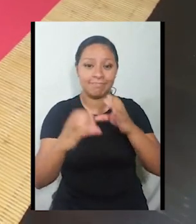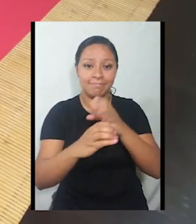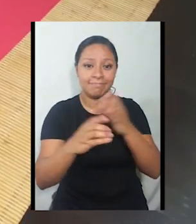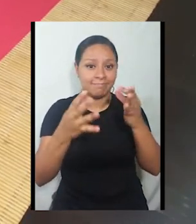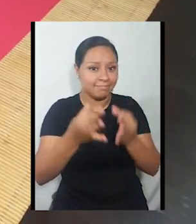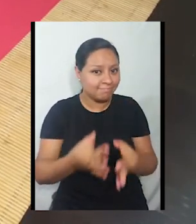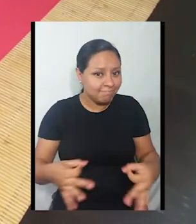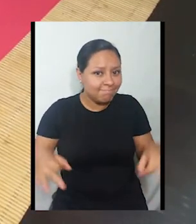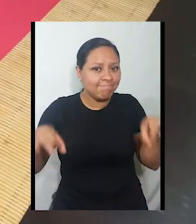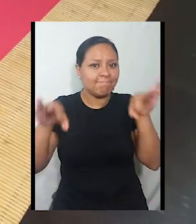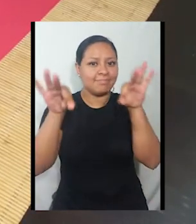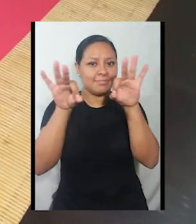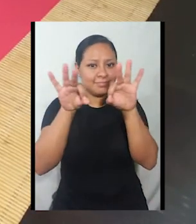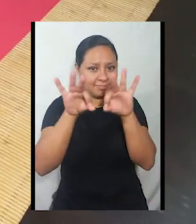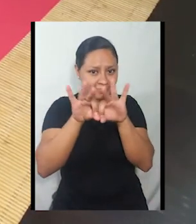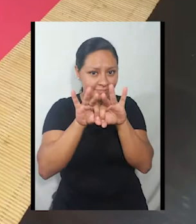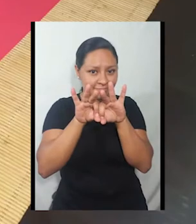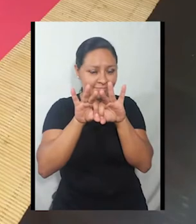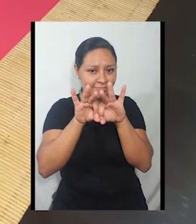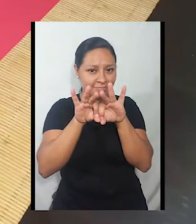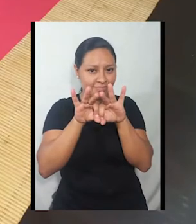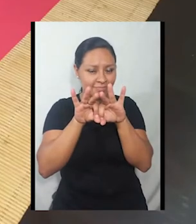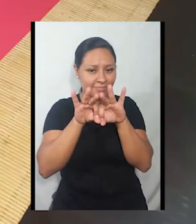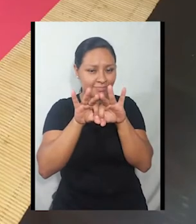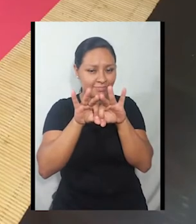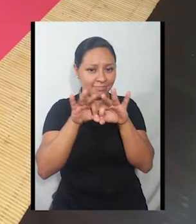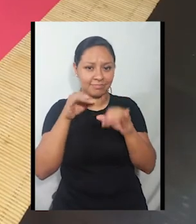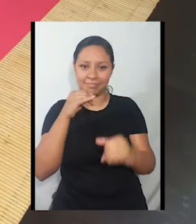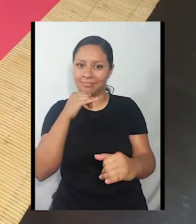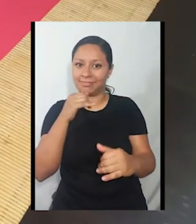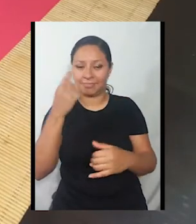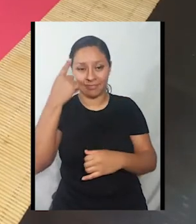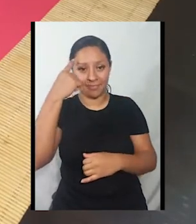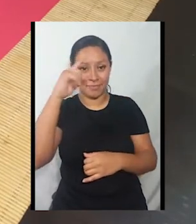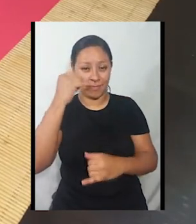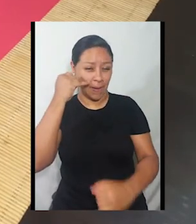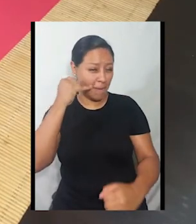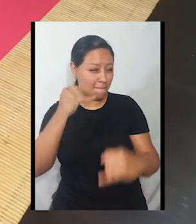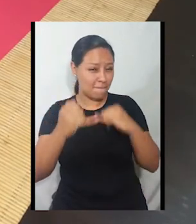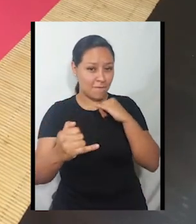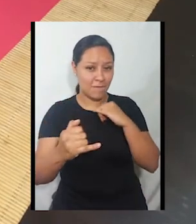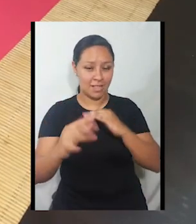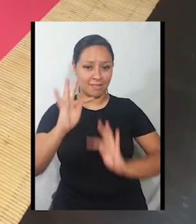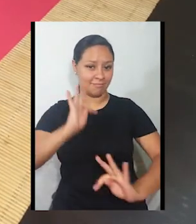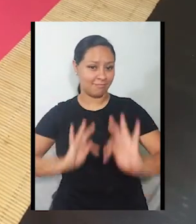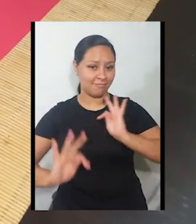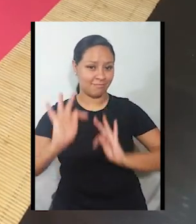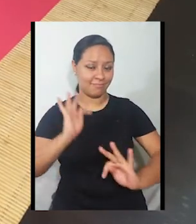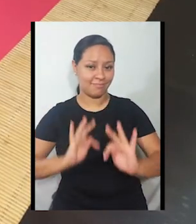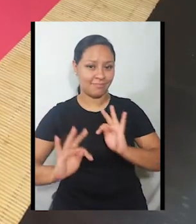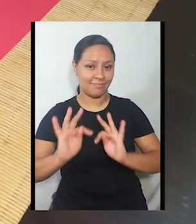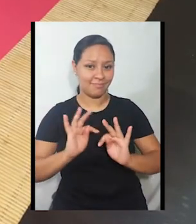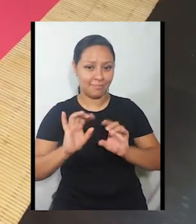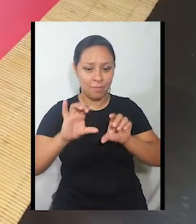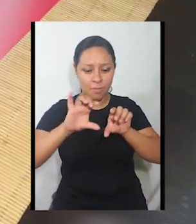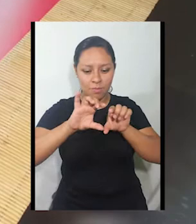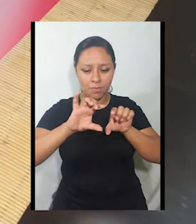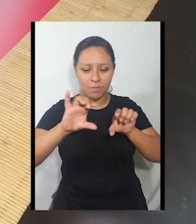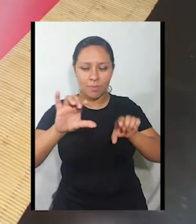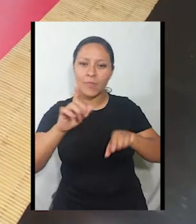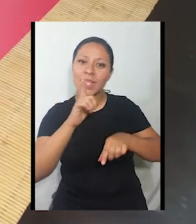importante que no podemos olvidar y que nos va a ayudar al final de nuestro teatro es una linterna o un foco.